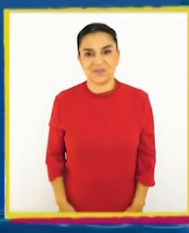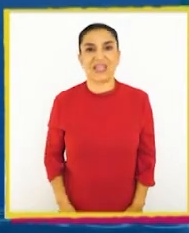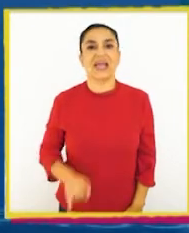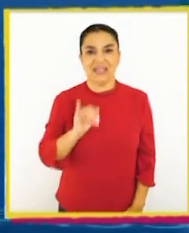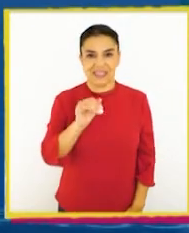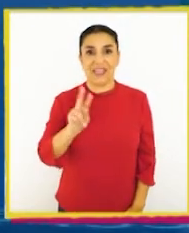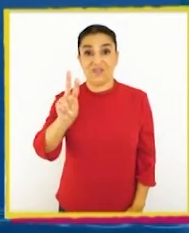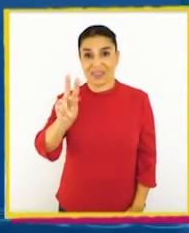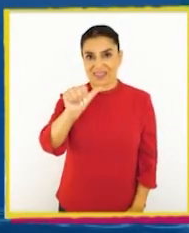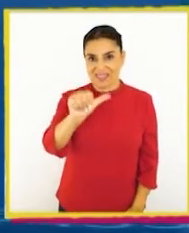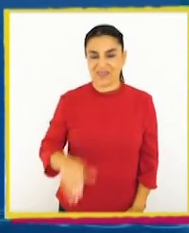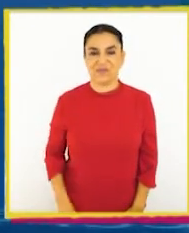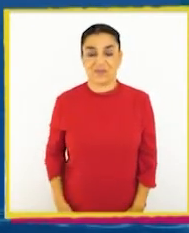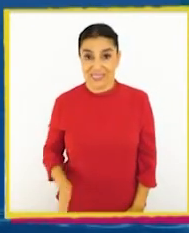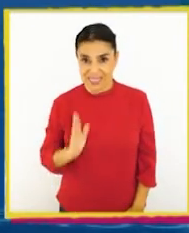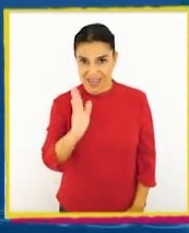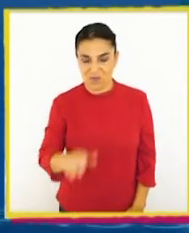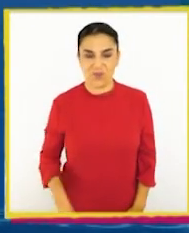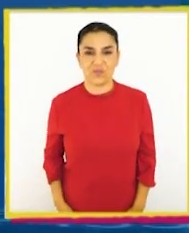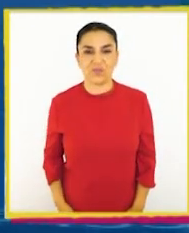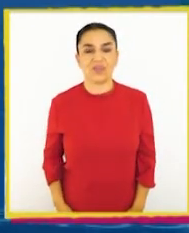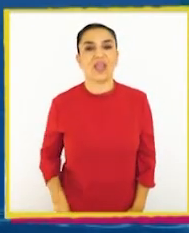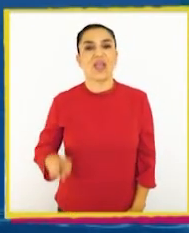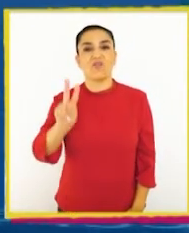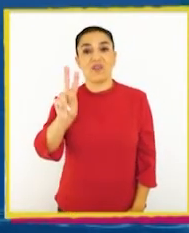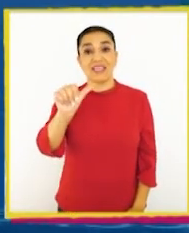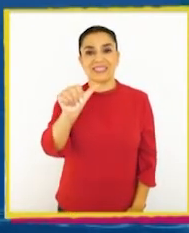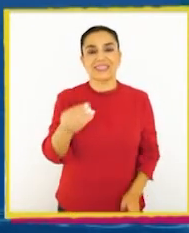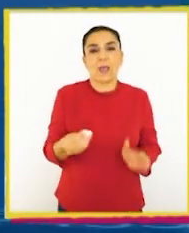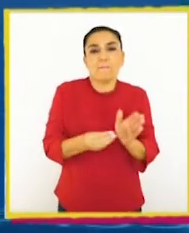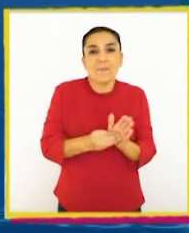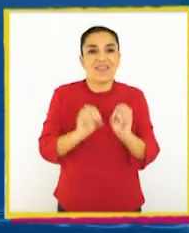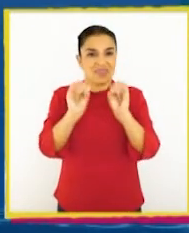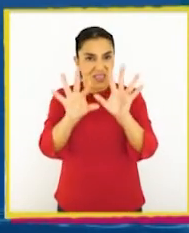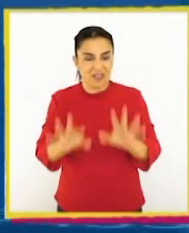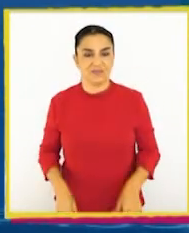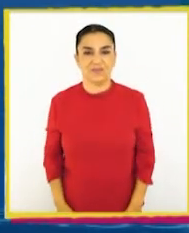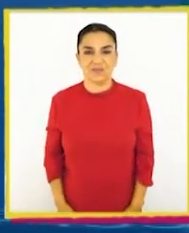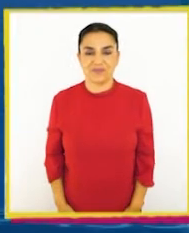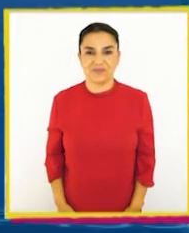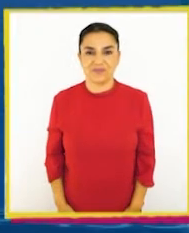¡Así es! ¡Es veintiséis! ¡Sigamos! ¿Cuánto es veintiséis más diez?